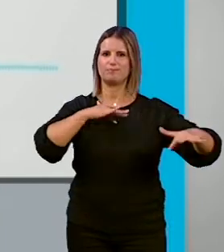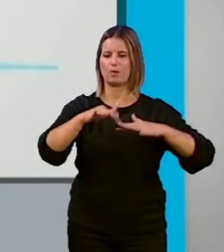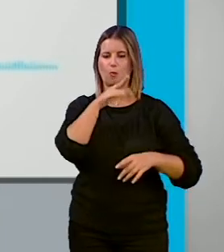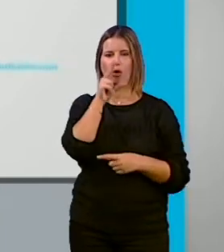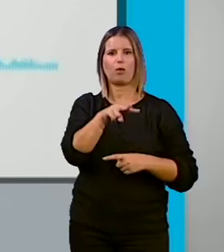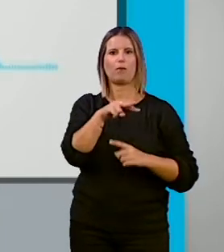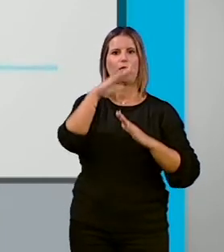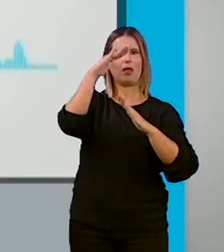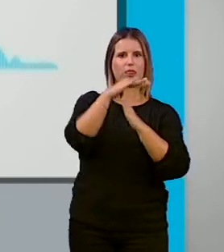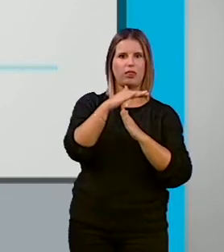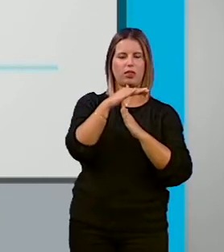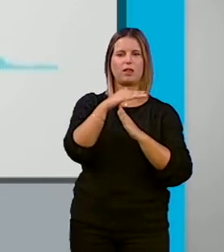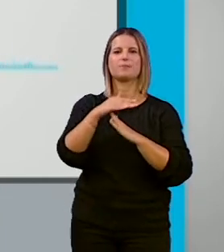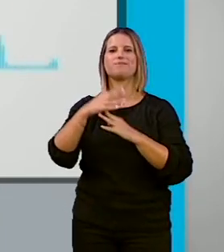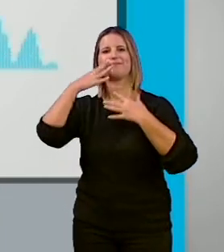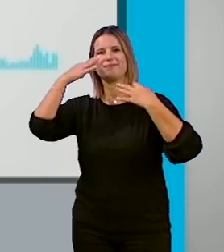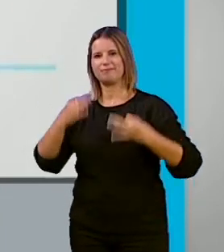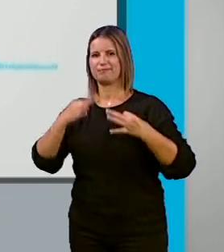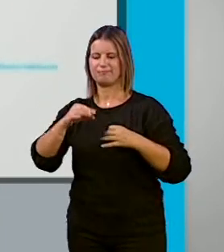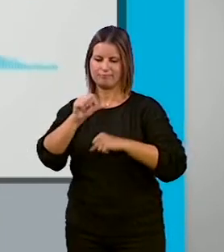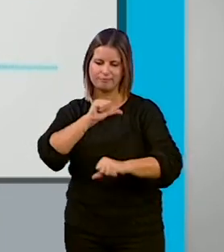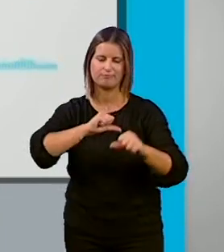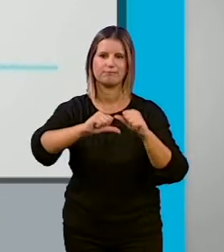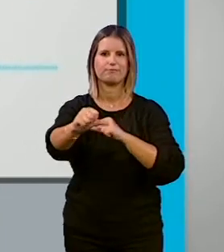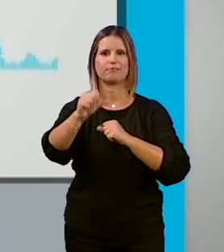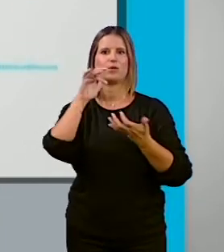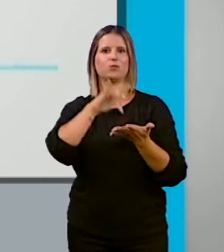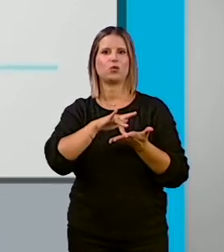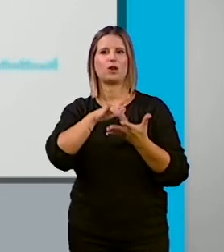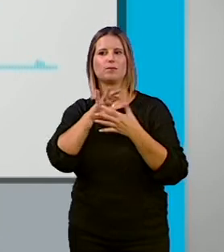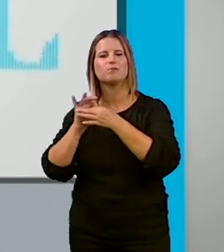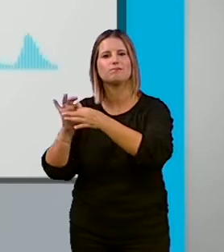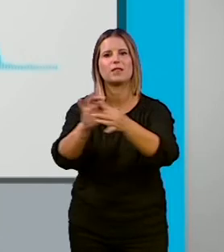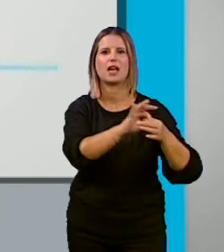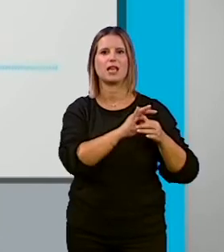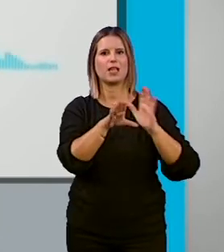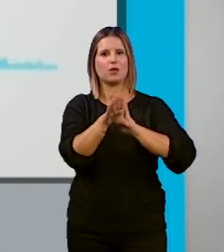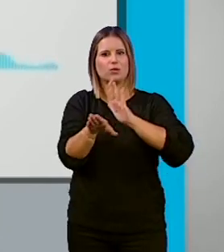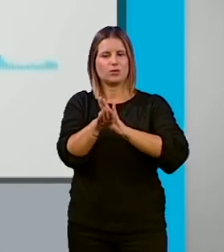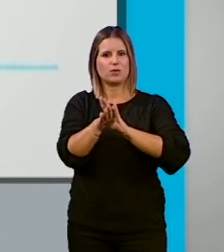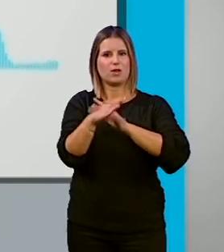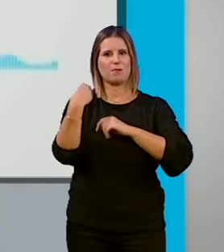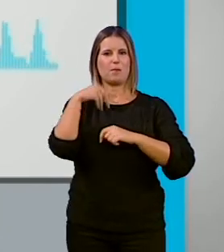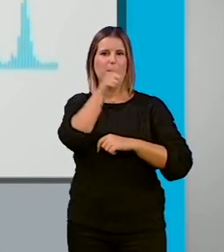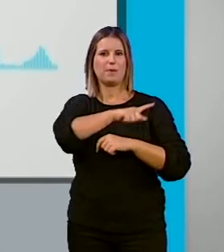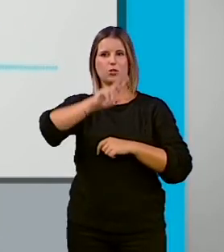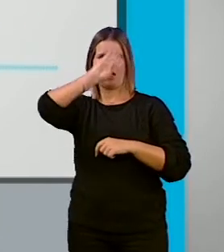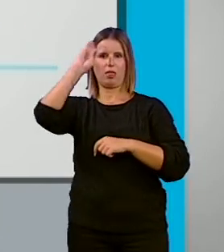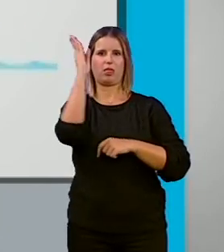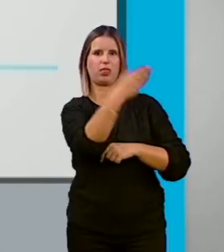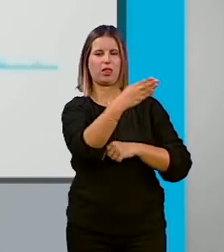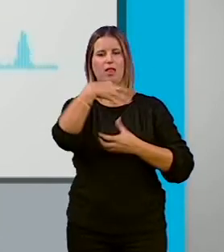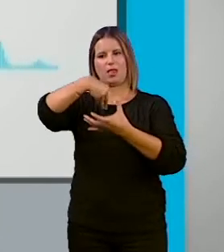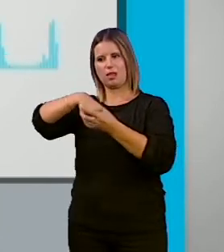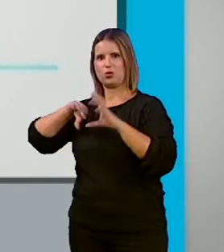que esa sí es realidad y fruto precisamente de esas alianzas que se mantienen con esos transfugas que conforman el gobierno. Vamos a